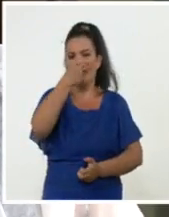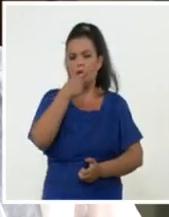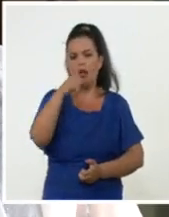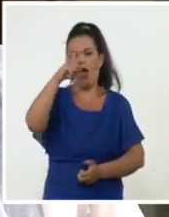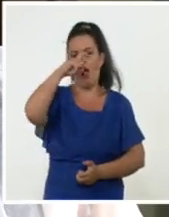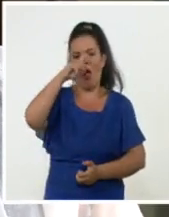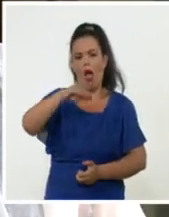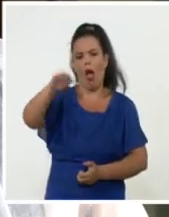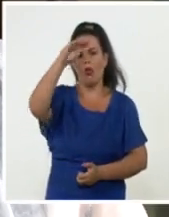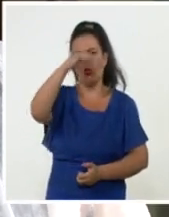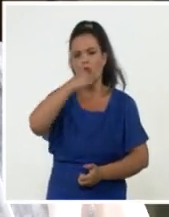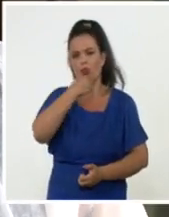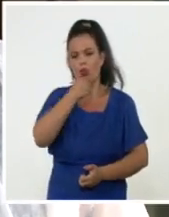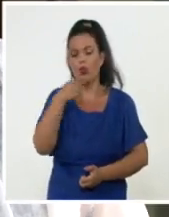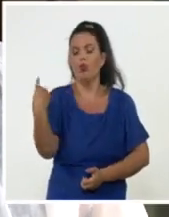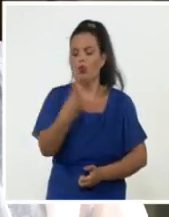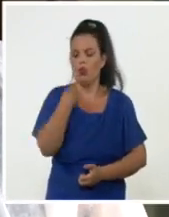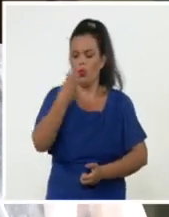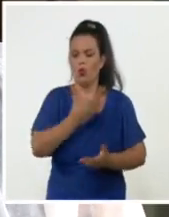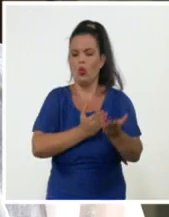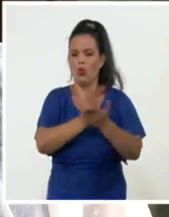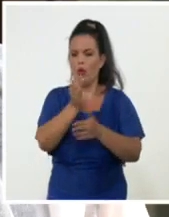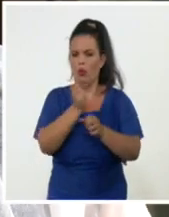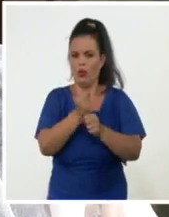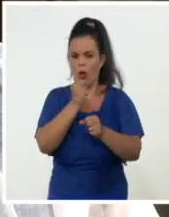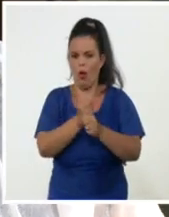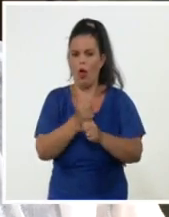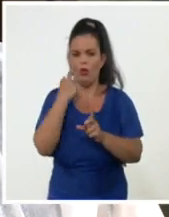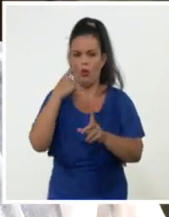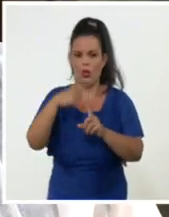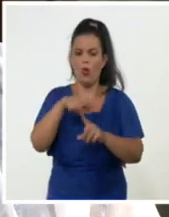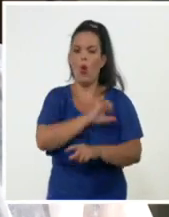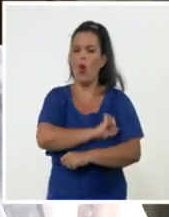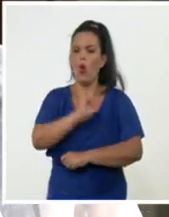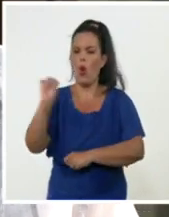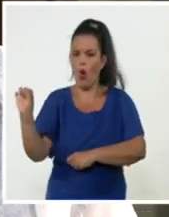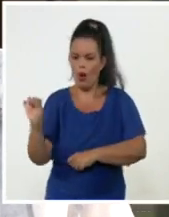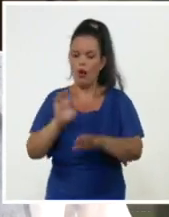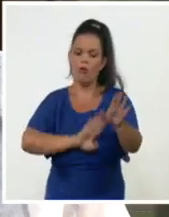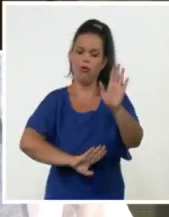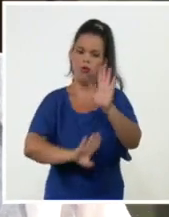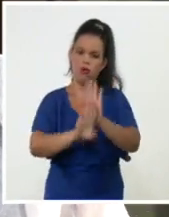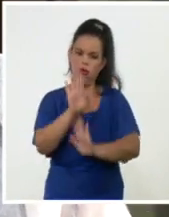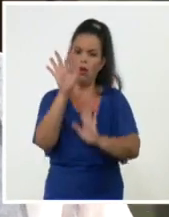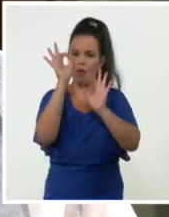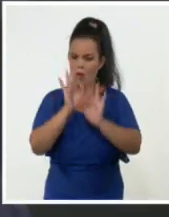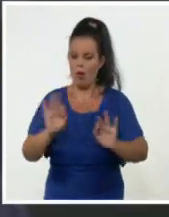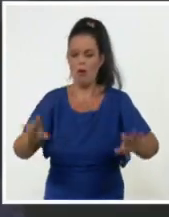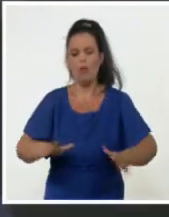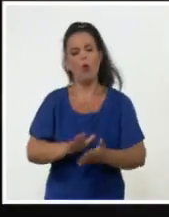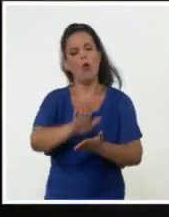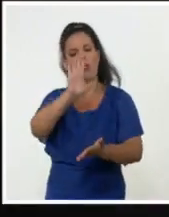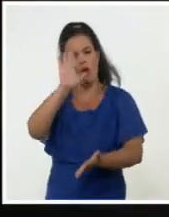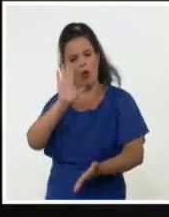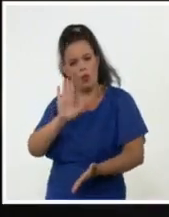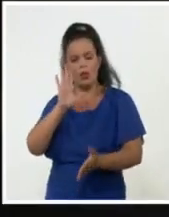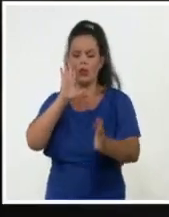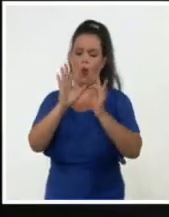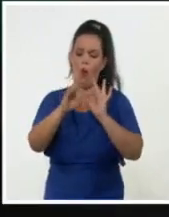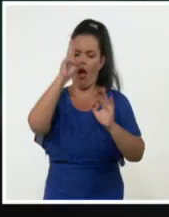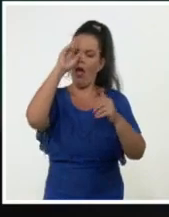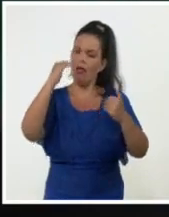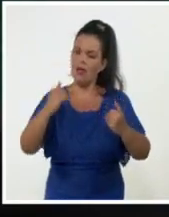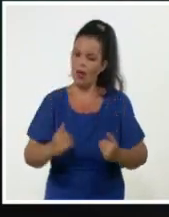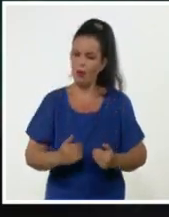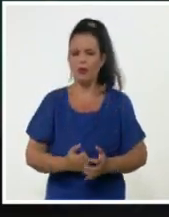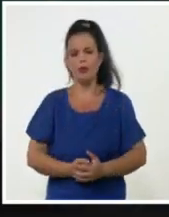VigoSEN seguirá trabajando para lograr los mismos éxitos que hemos tenido en este año con el mismo compromiso con la salud de nuestro pueblo. Sin detener el quehacer en los